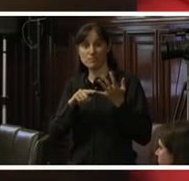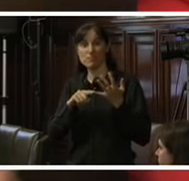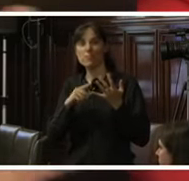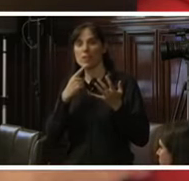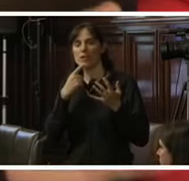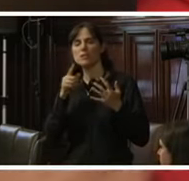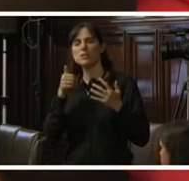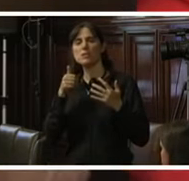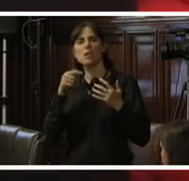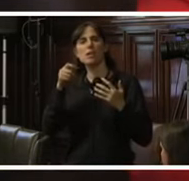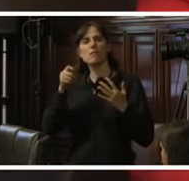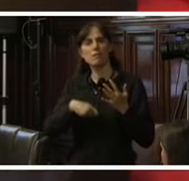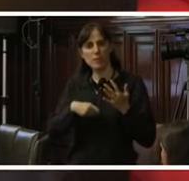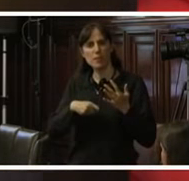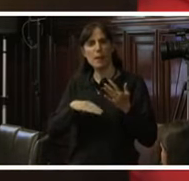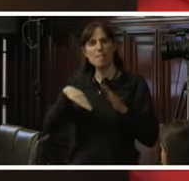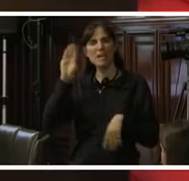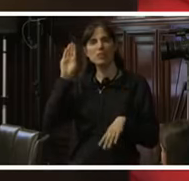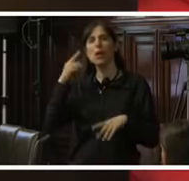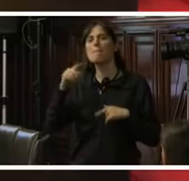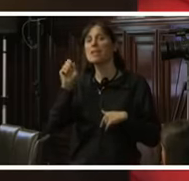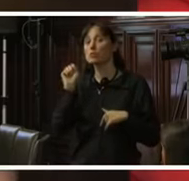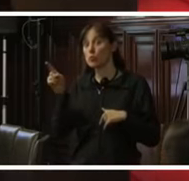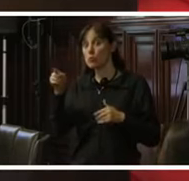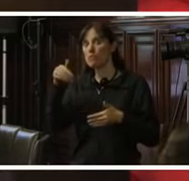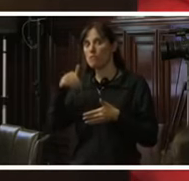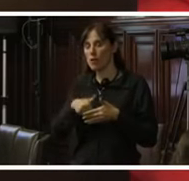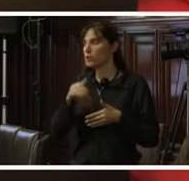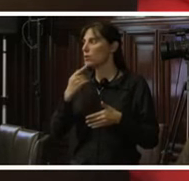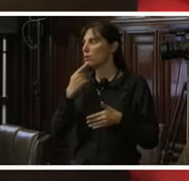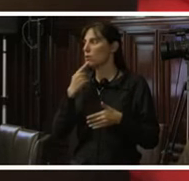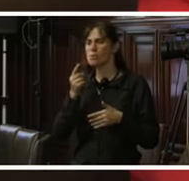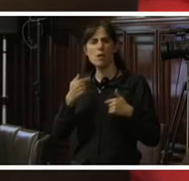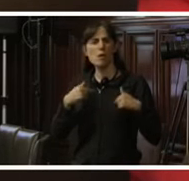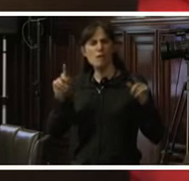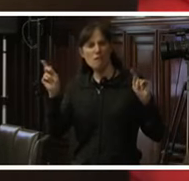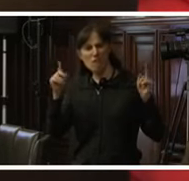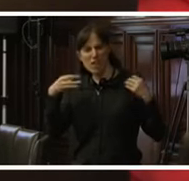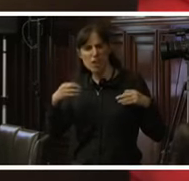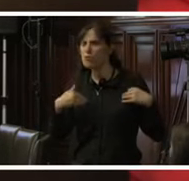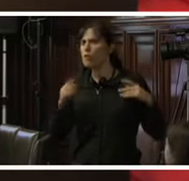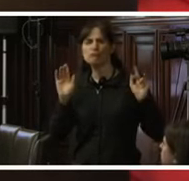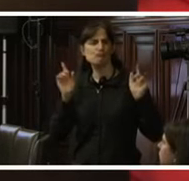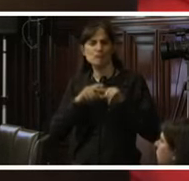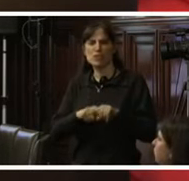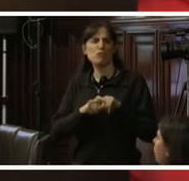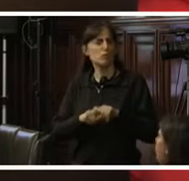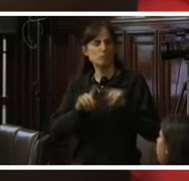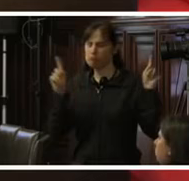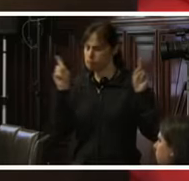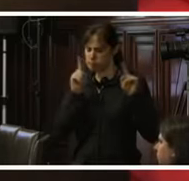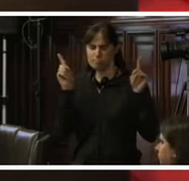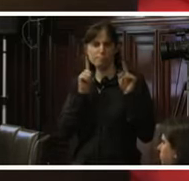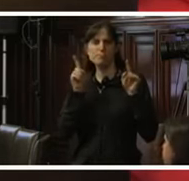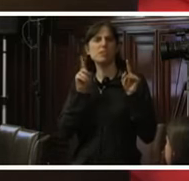firma un voto de mayoría, pero en su voto en particular, señala que no se puede discutir, no se puede